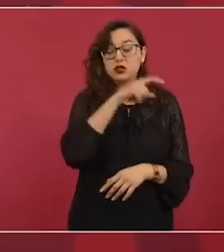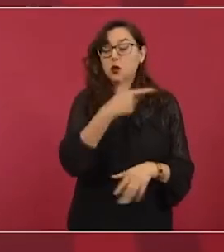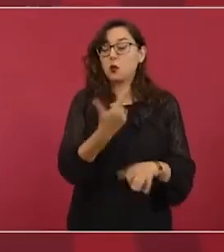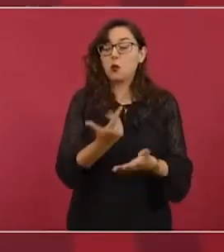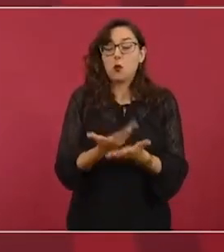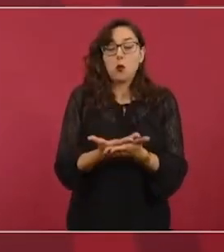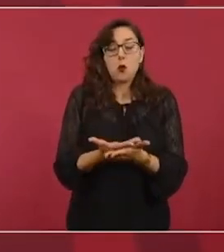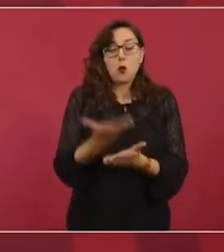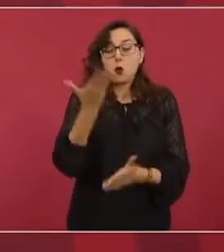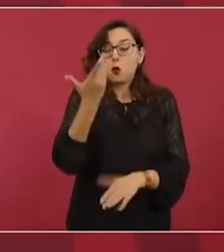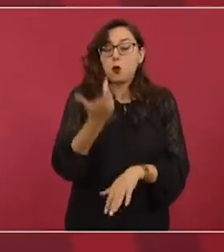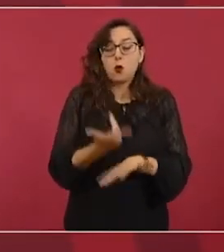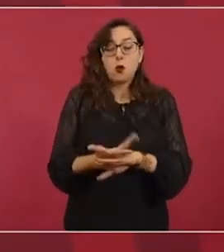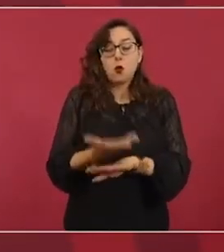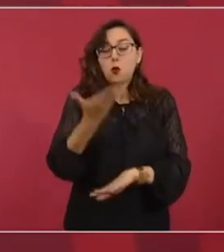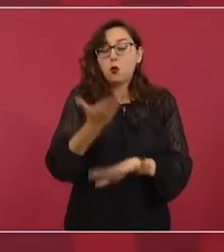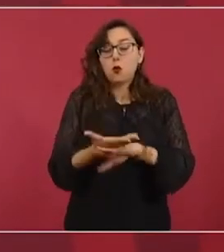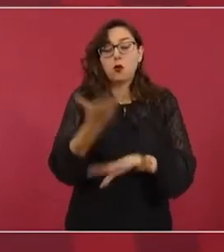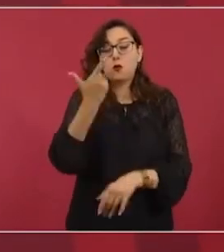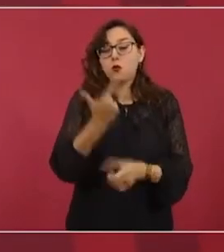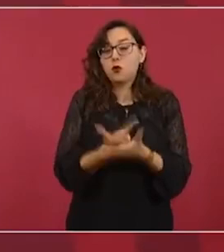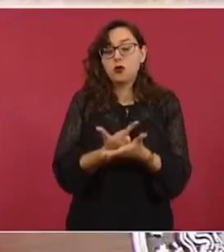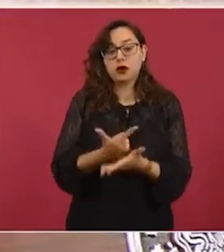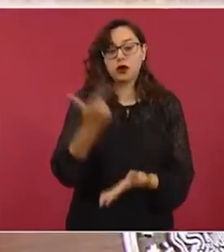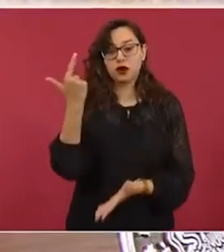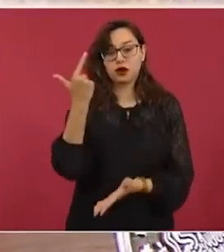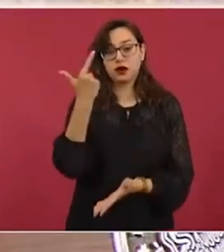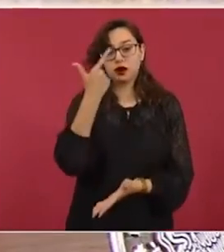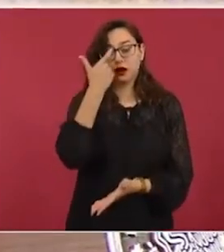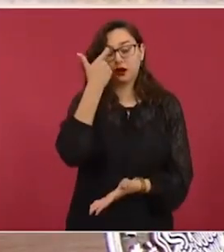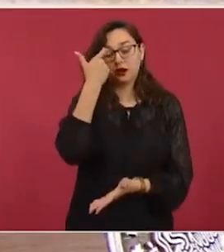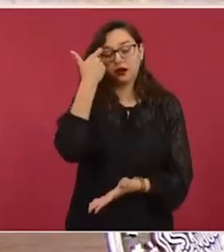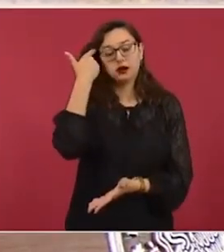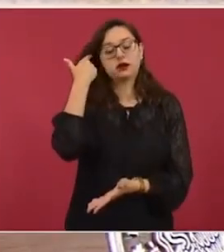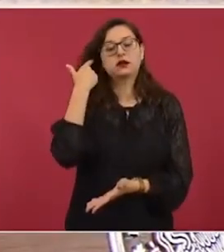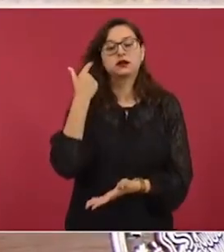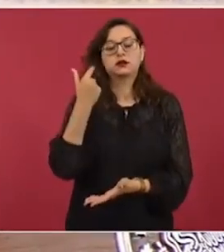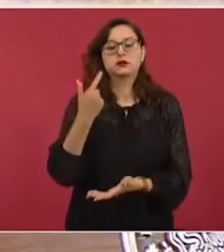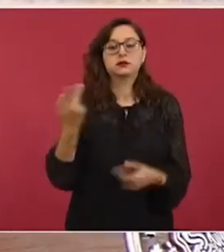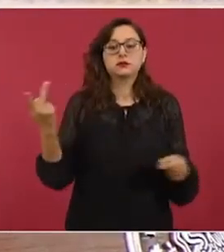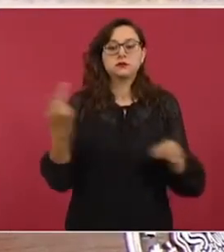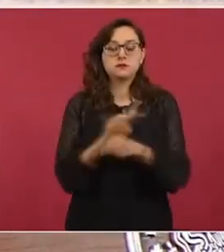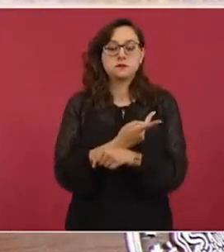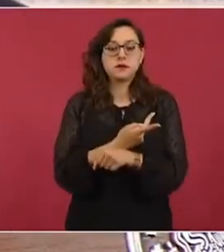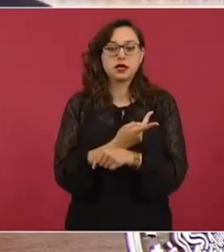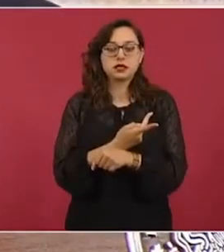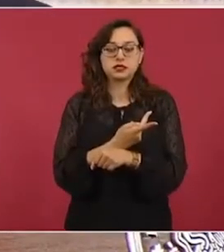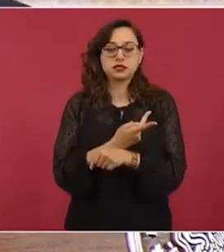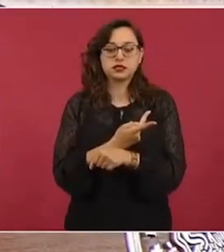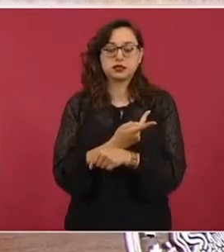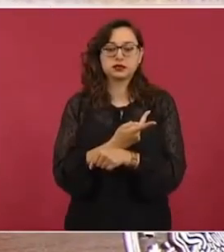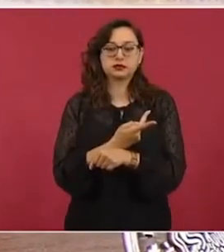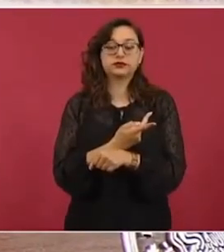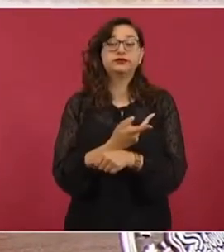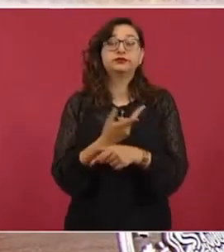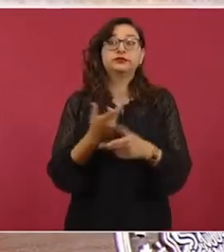había una asociación delictuosa,